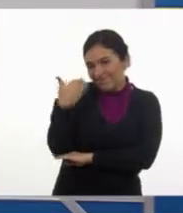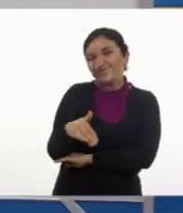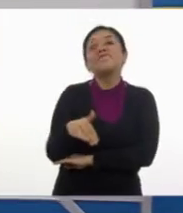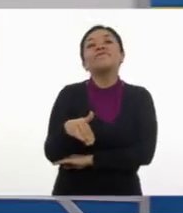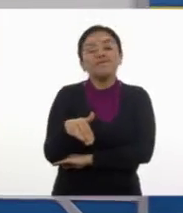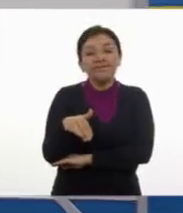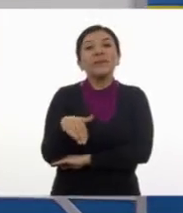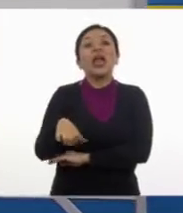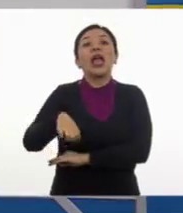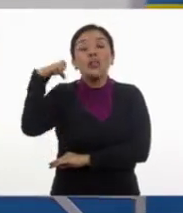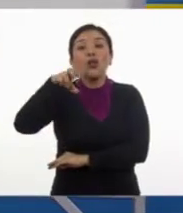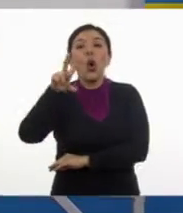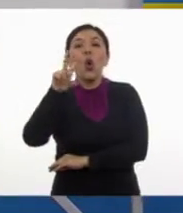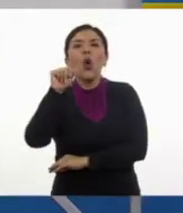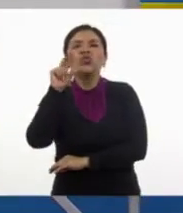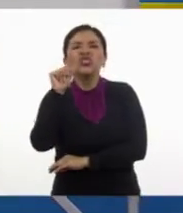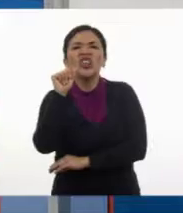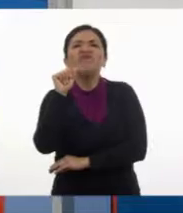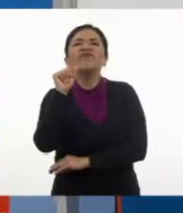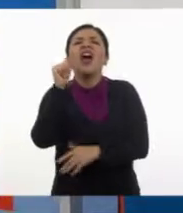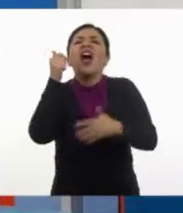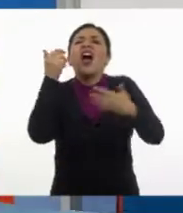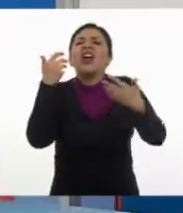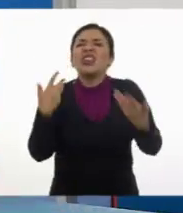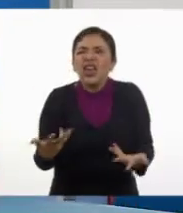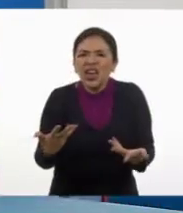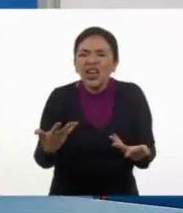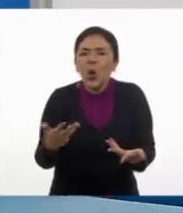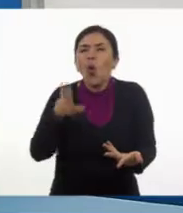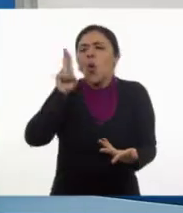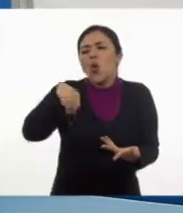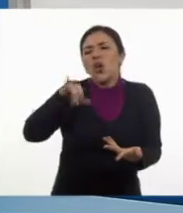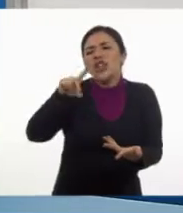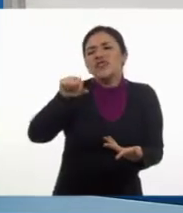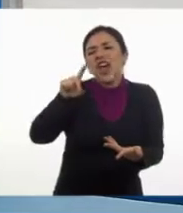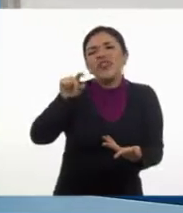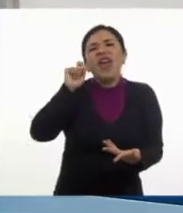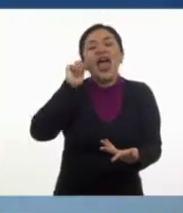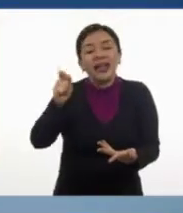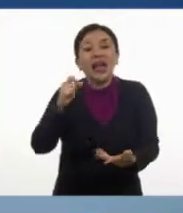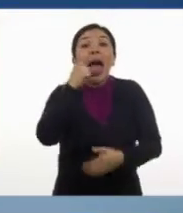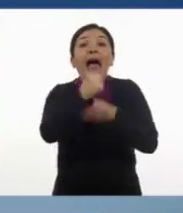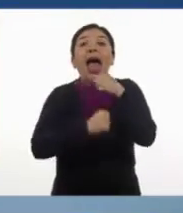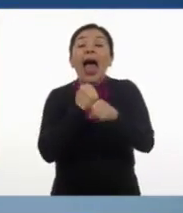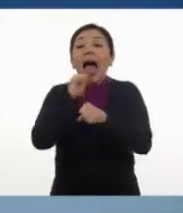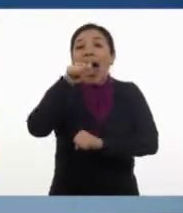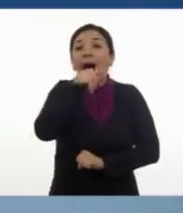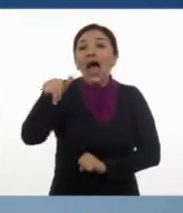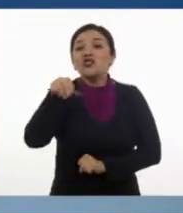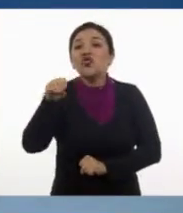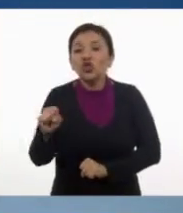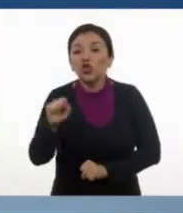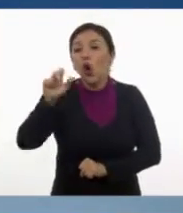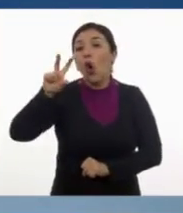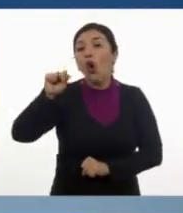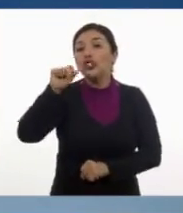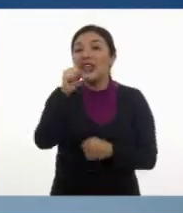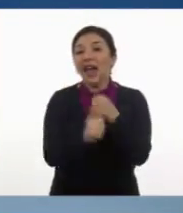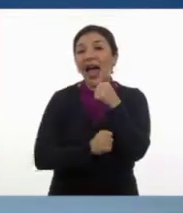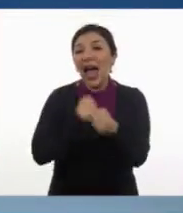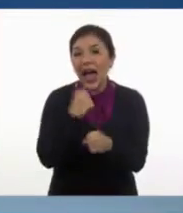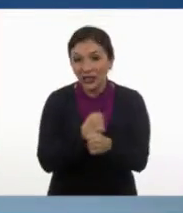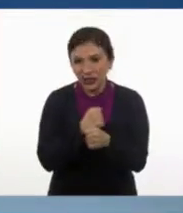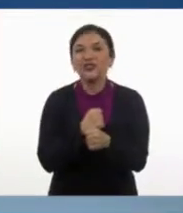Ochenta, ¿qué, Tom? ¿Cuál es la unidad de tiempo? La unidad de tiempo son años, ochenta años.